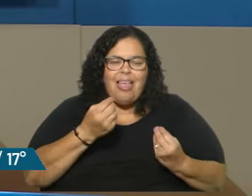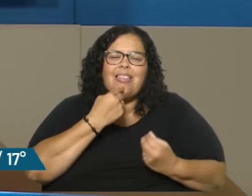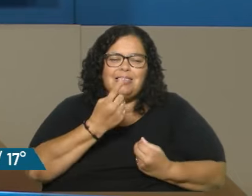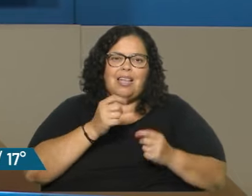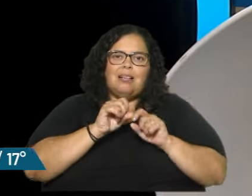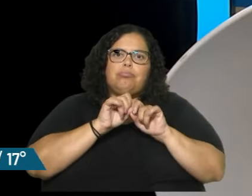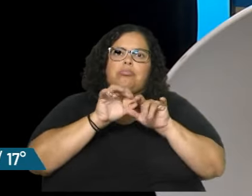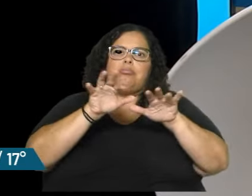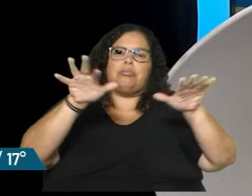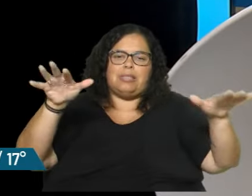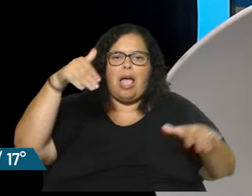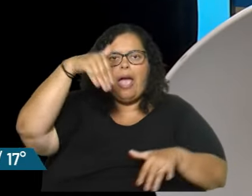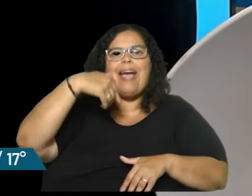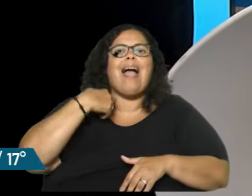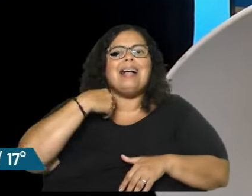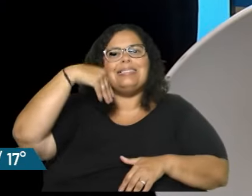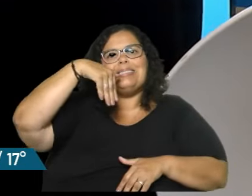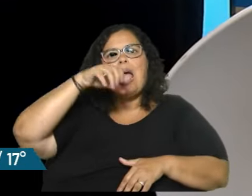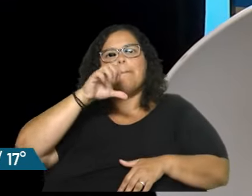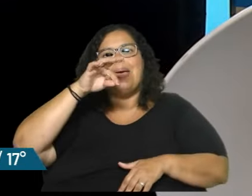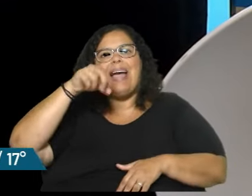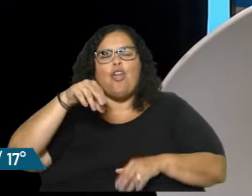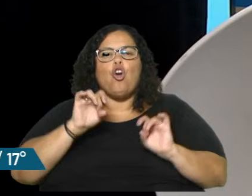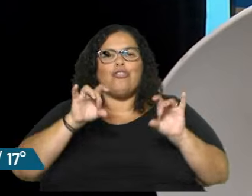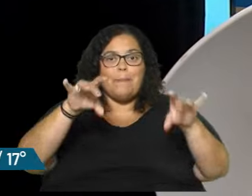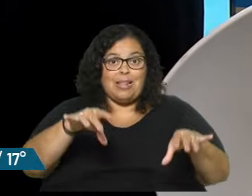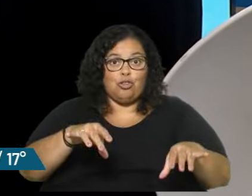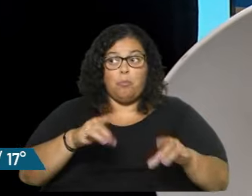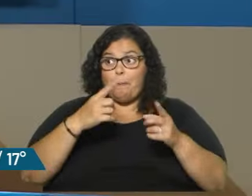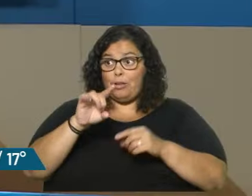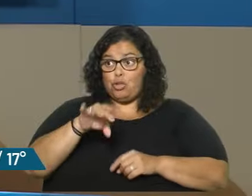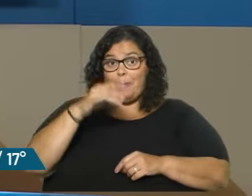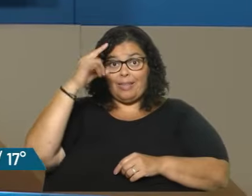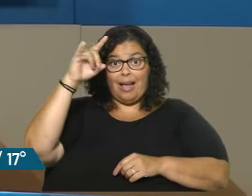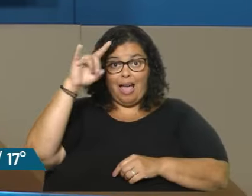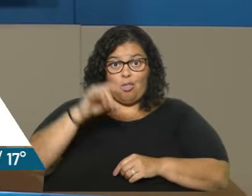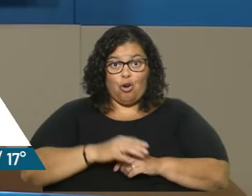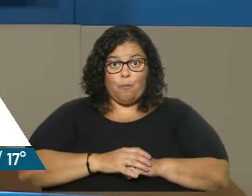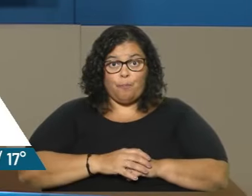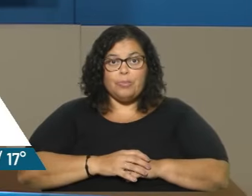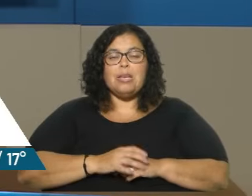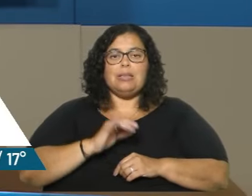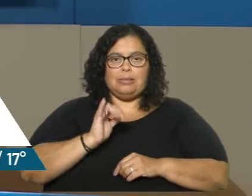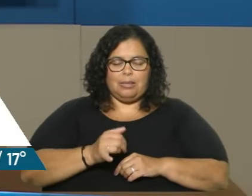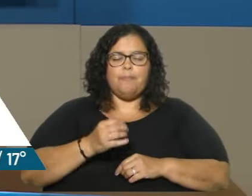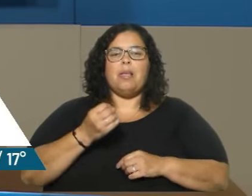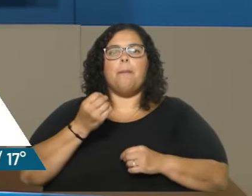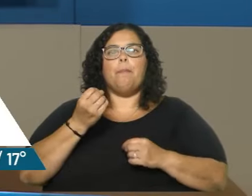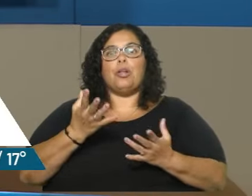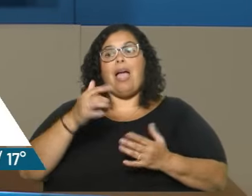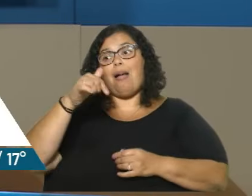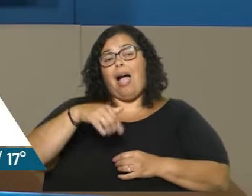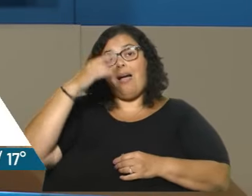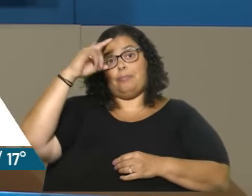¿Sólo el ganado es emisor de metano? Y porque los bovinos, los 12 millones de cabezas bovinos que tenemos,